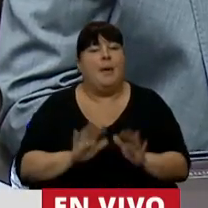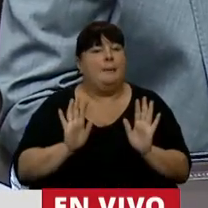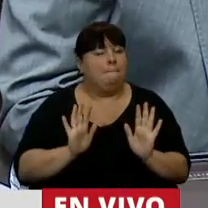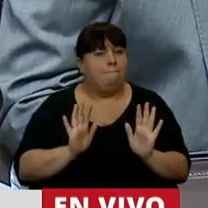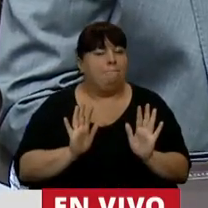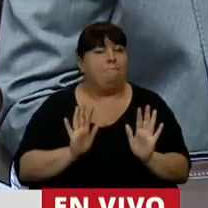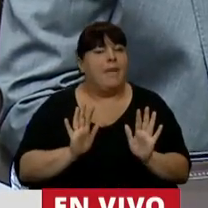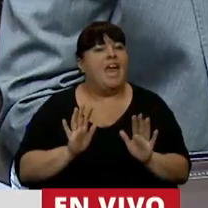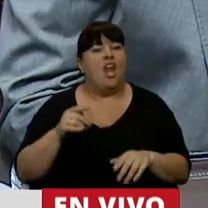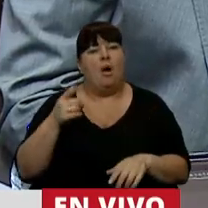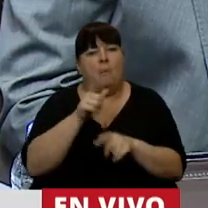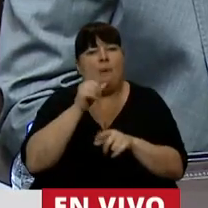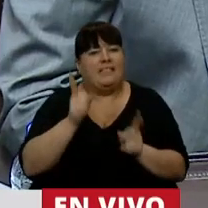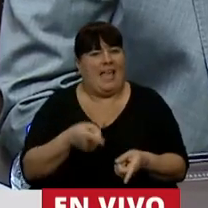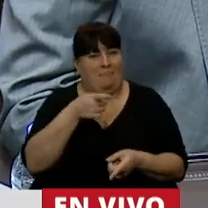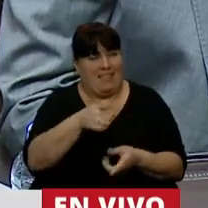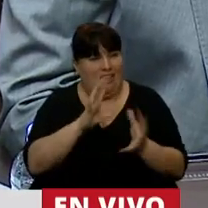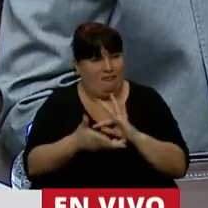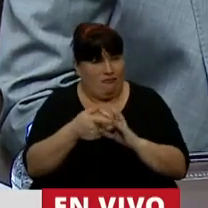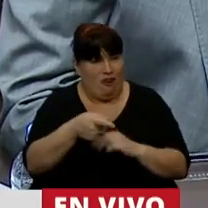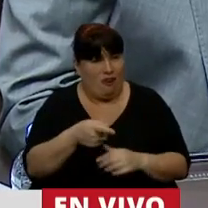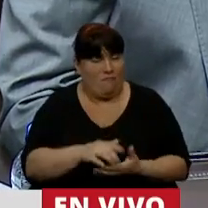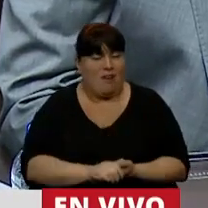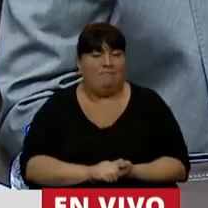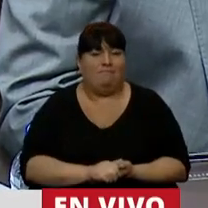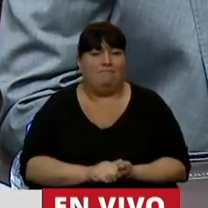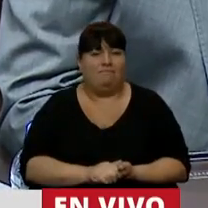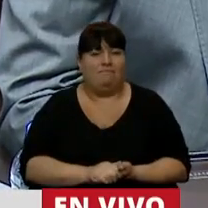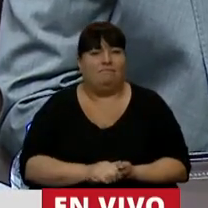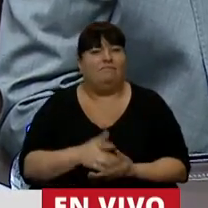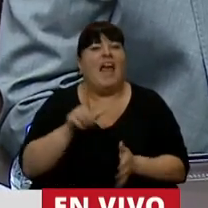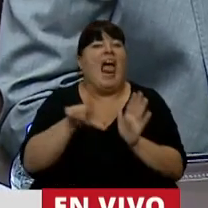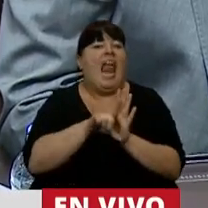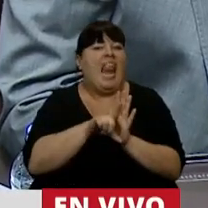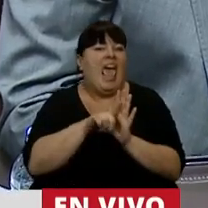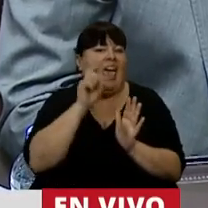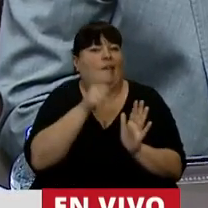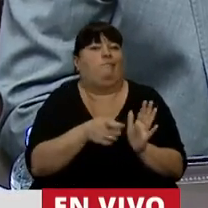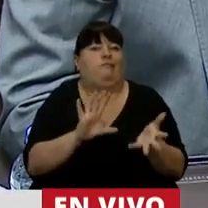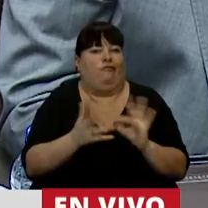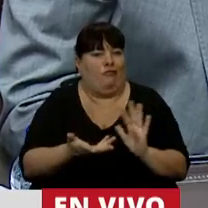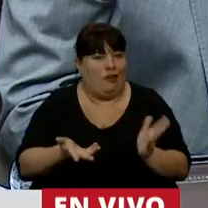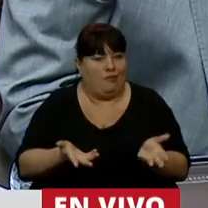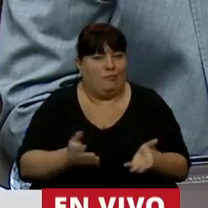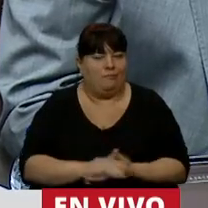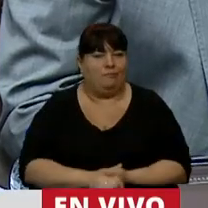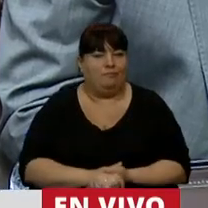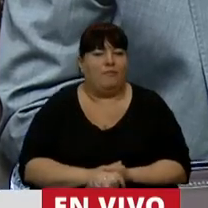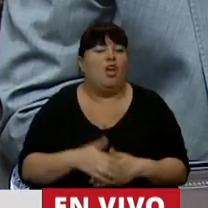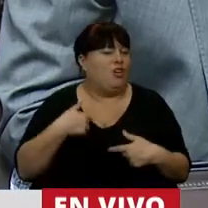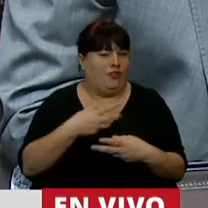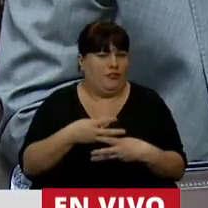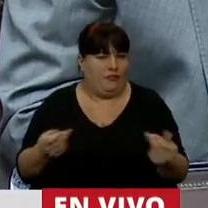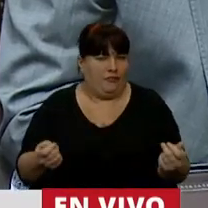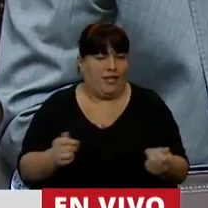Pero estamos banalizando también con esto, señor Presidente, las normas. Y con esto